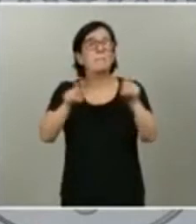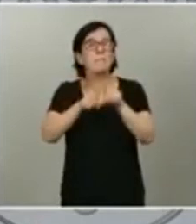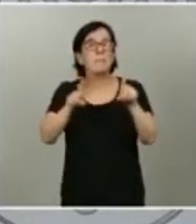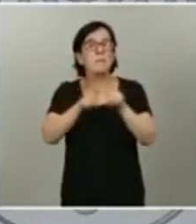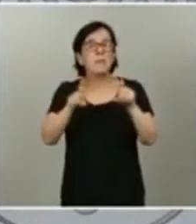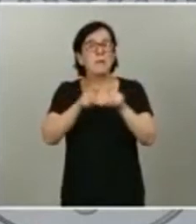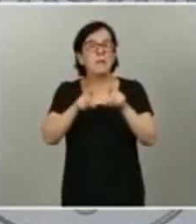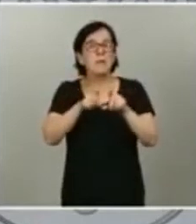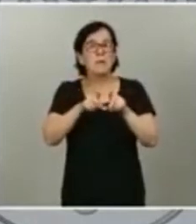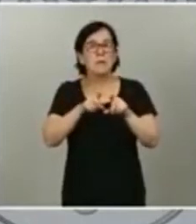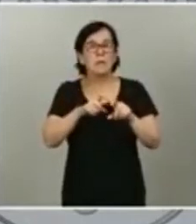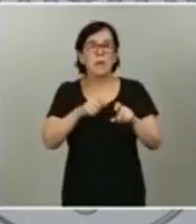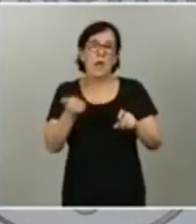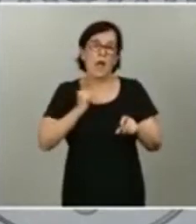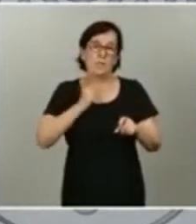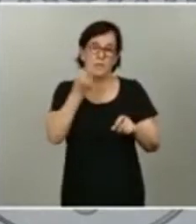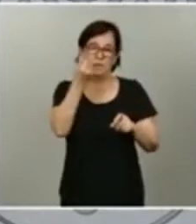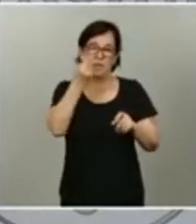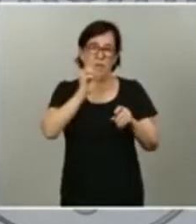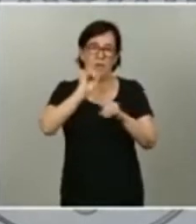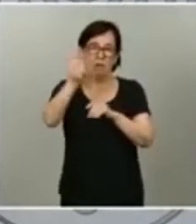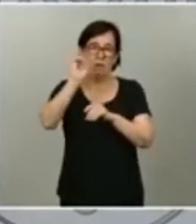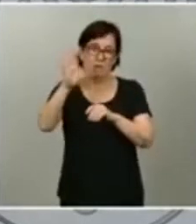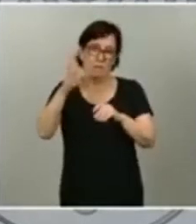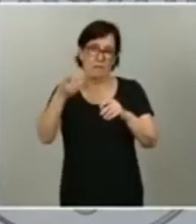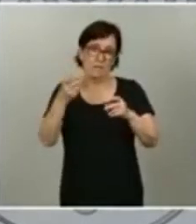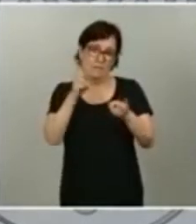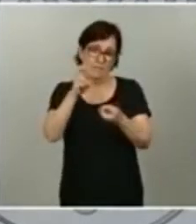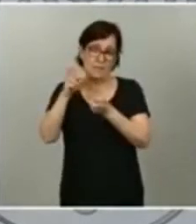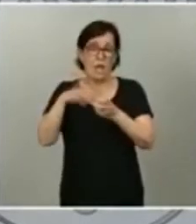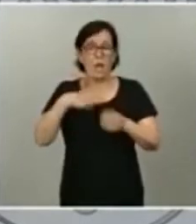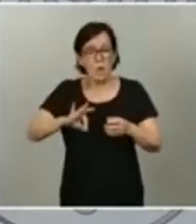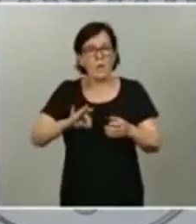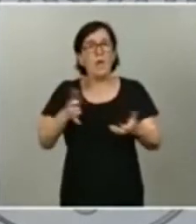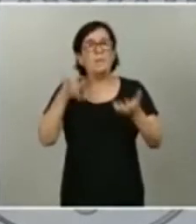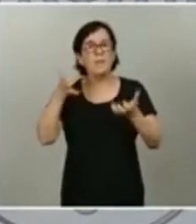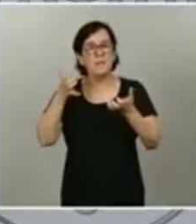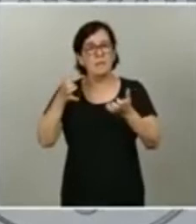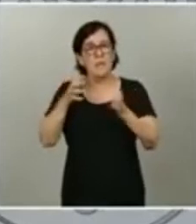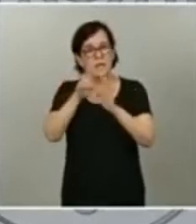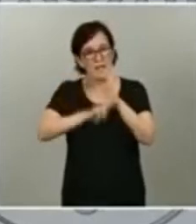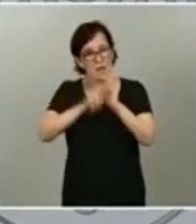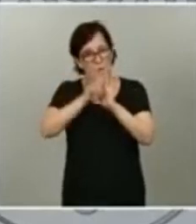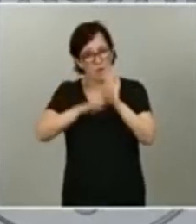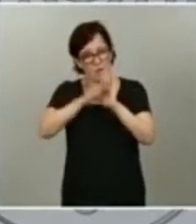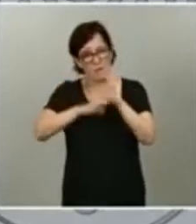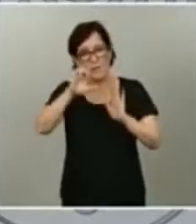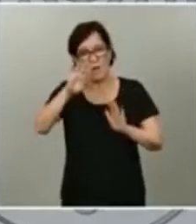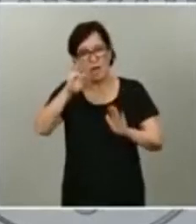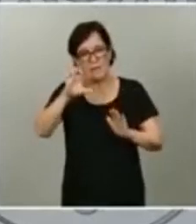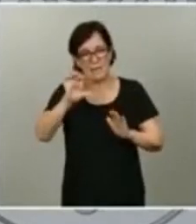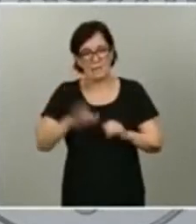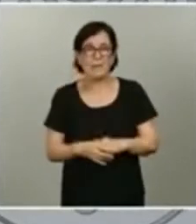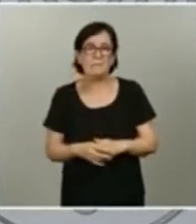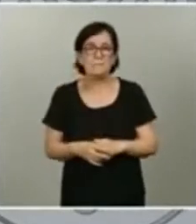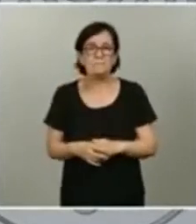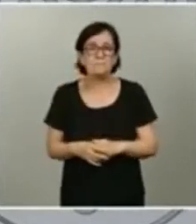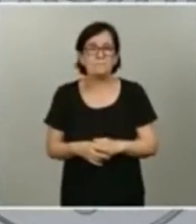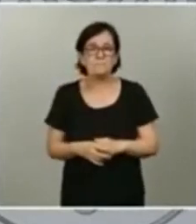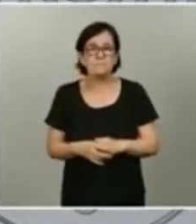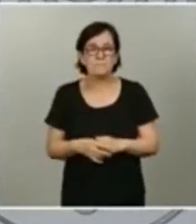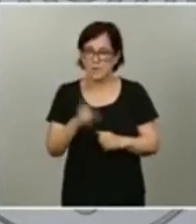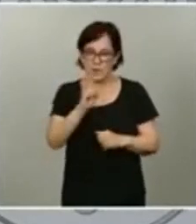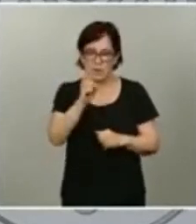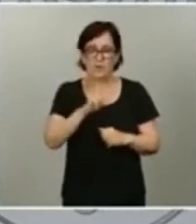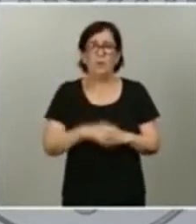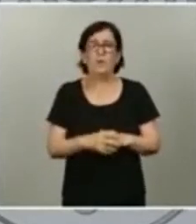paraísos fiscales puedan también beneficiarse de esta regulación de los ERTE. Como no podía ser de otra manera, a